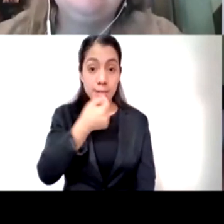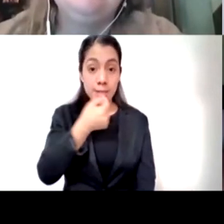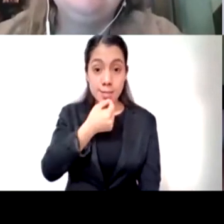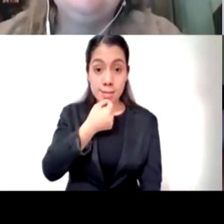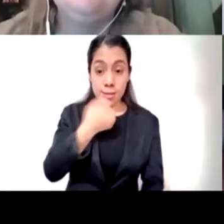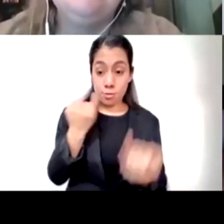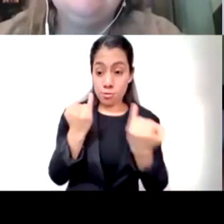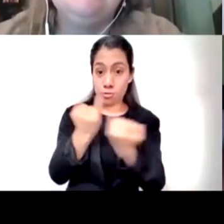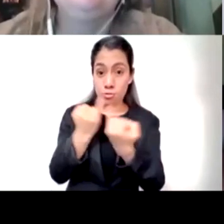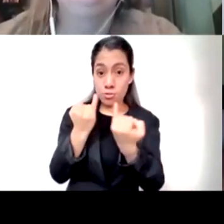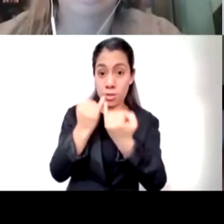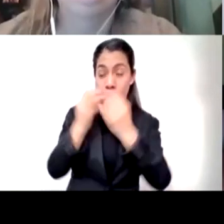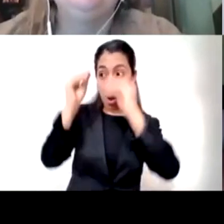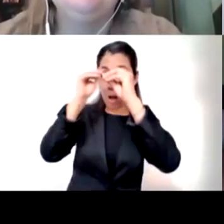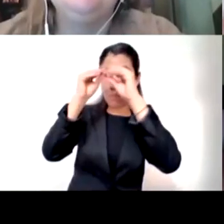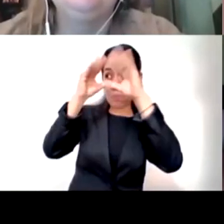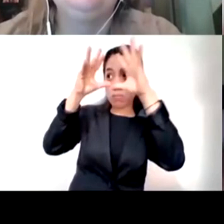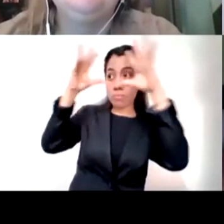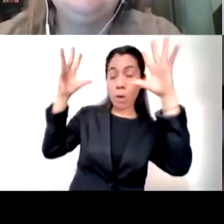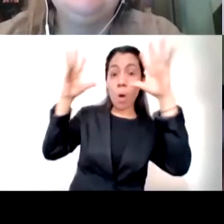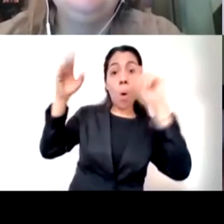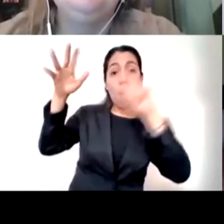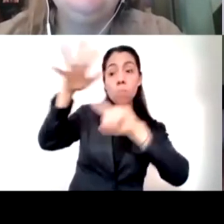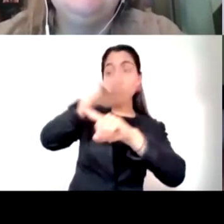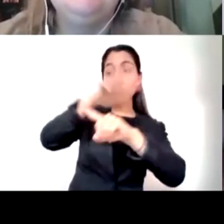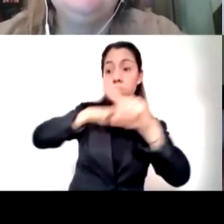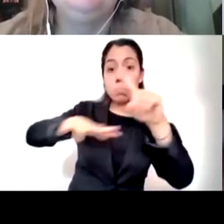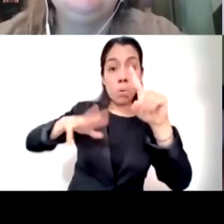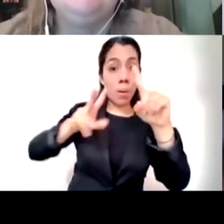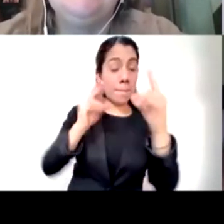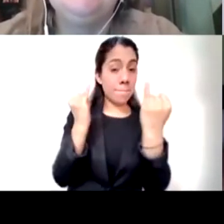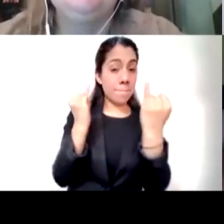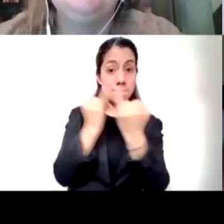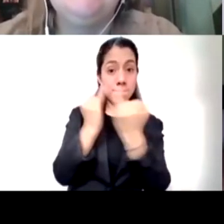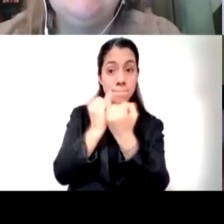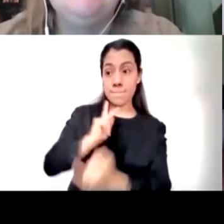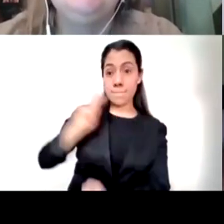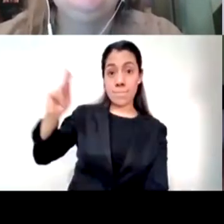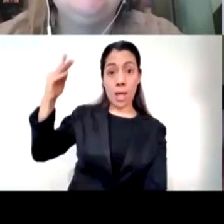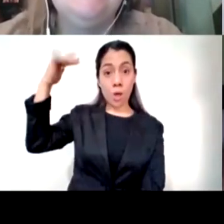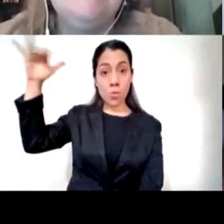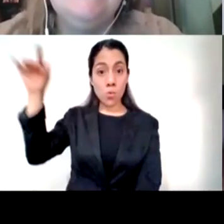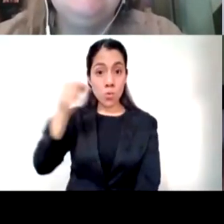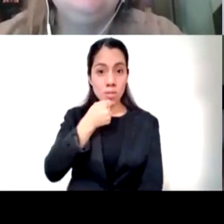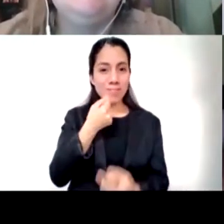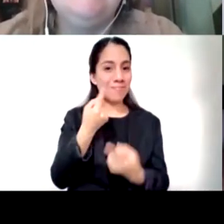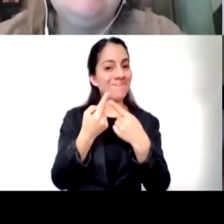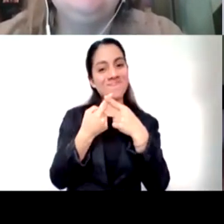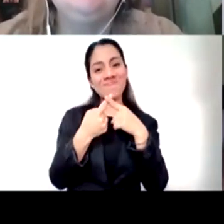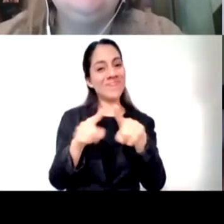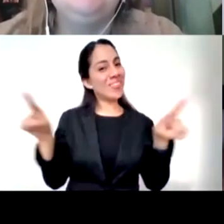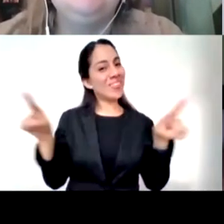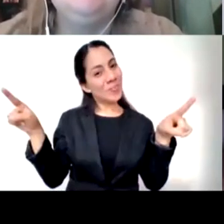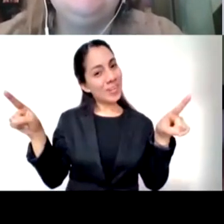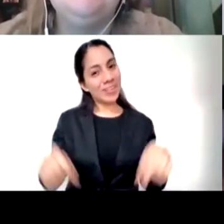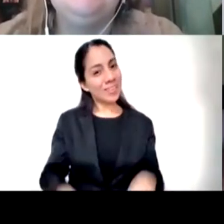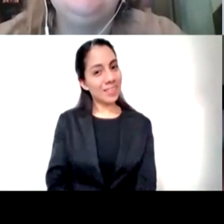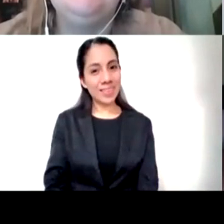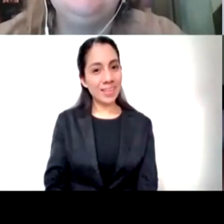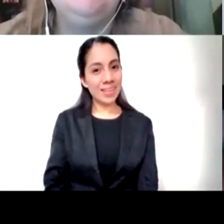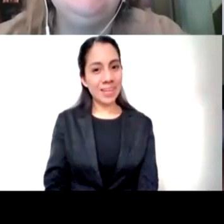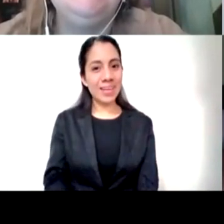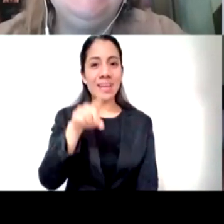válida como la del otro y de la tuya no depende la realidad del otro padrísimo eres eres una necia con lo de la